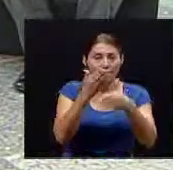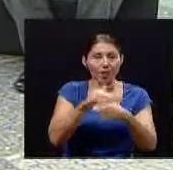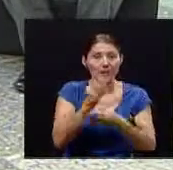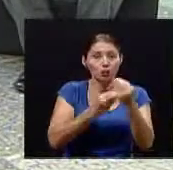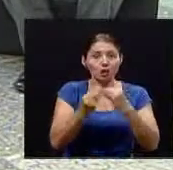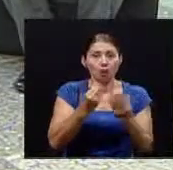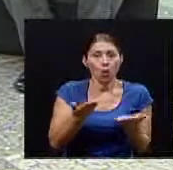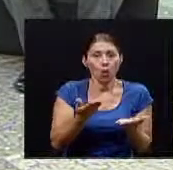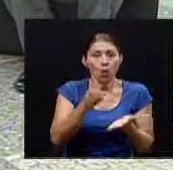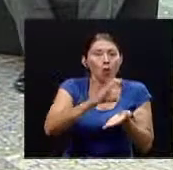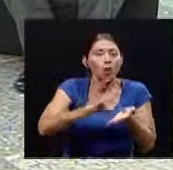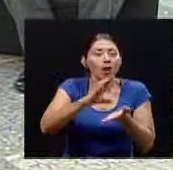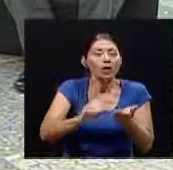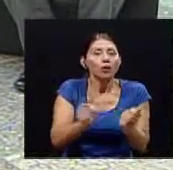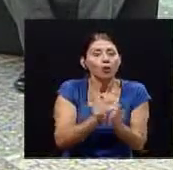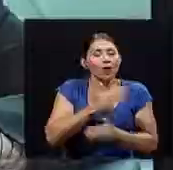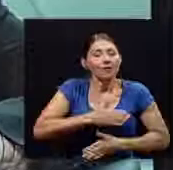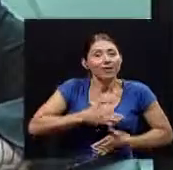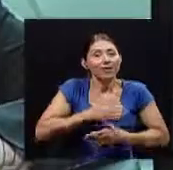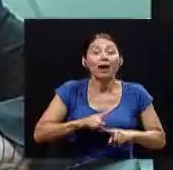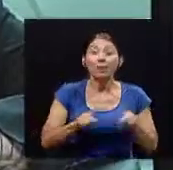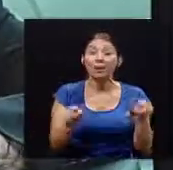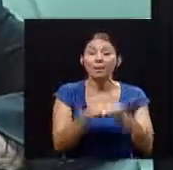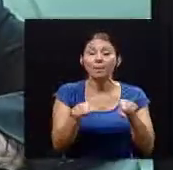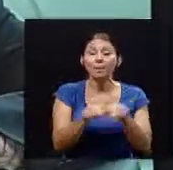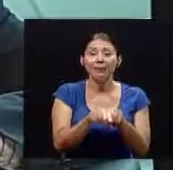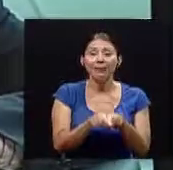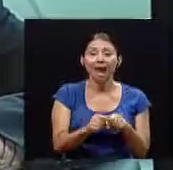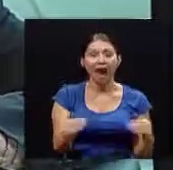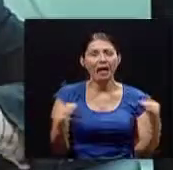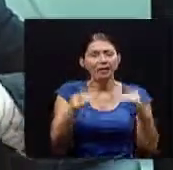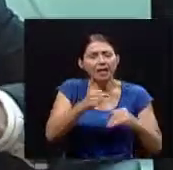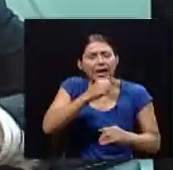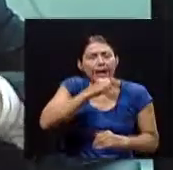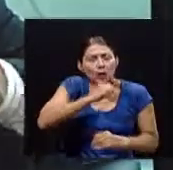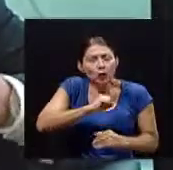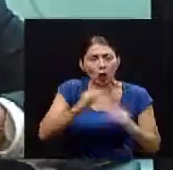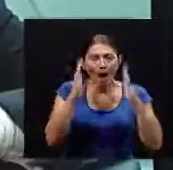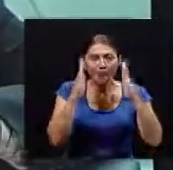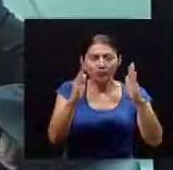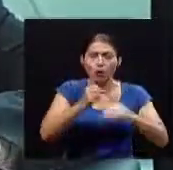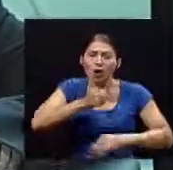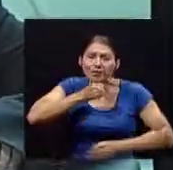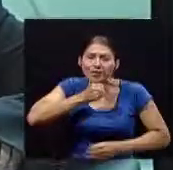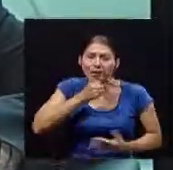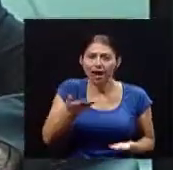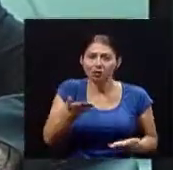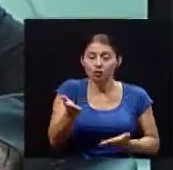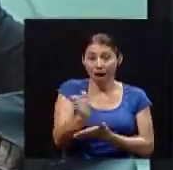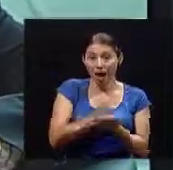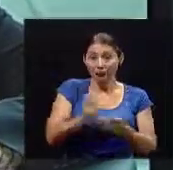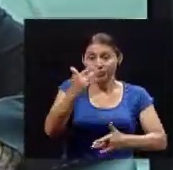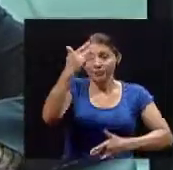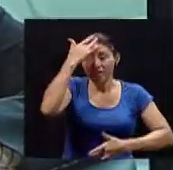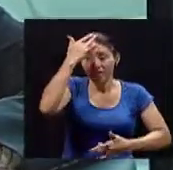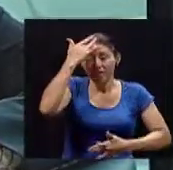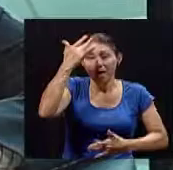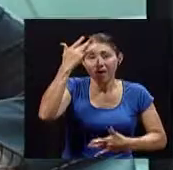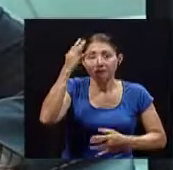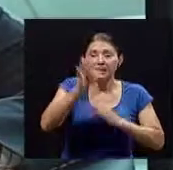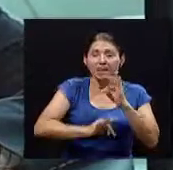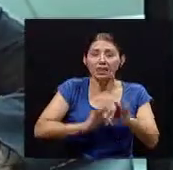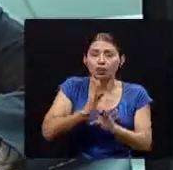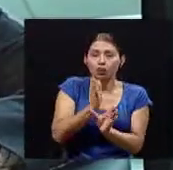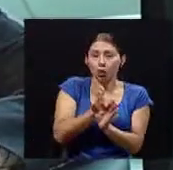en los colegios con la parte recreativa pero también a nivel gerontológico de la atención a los ancianos hay enfermedades que son